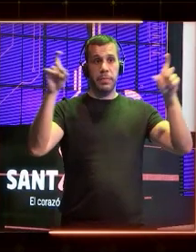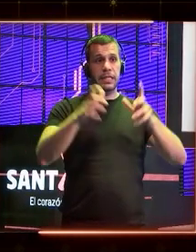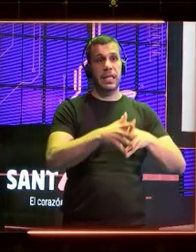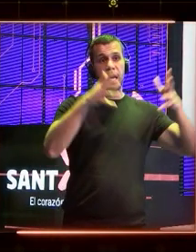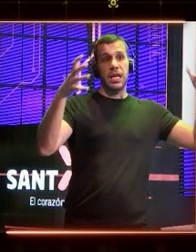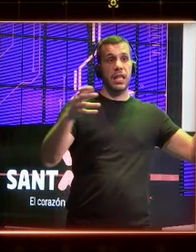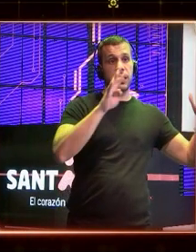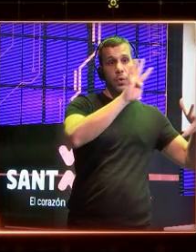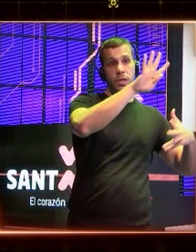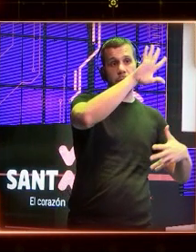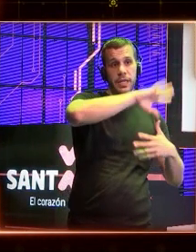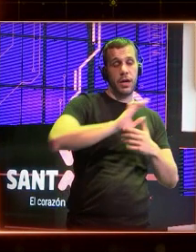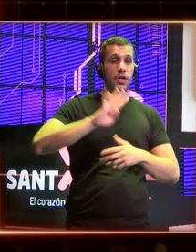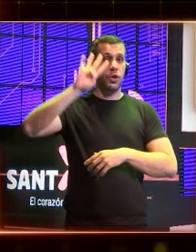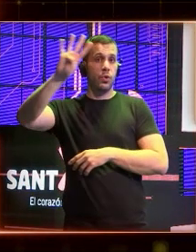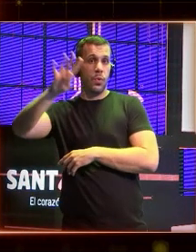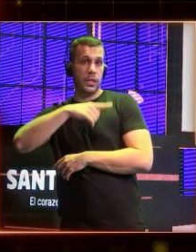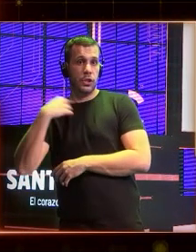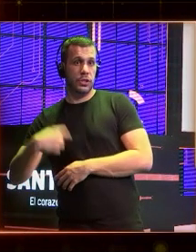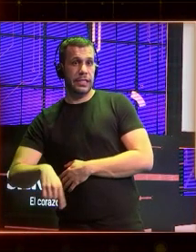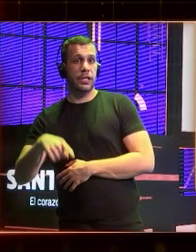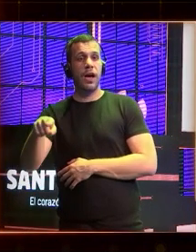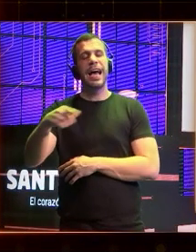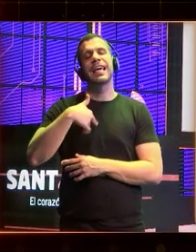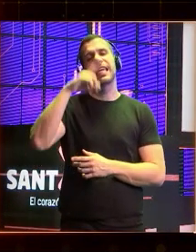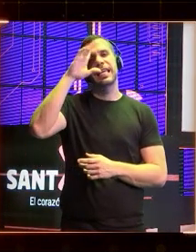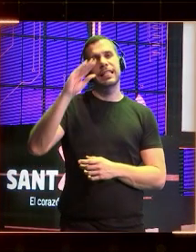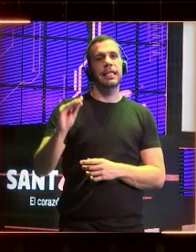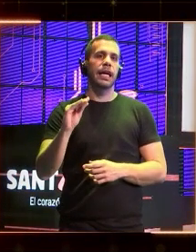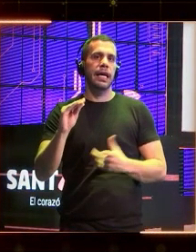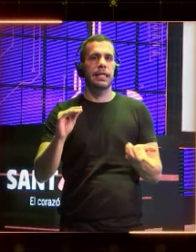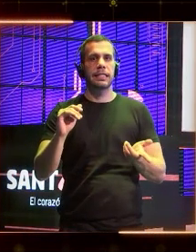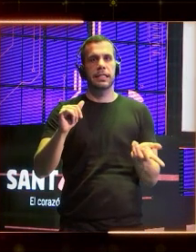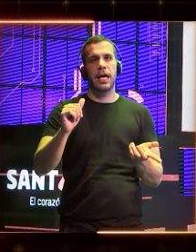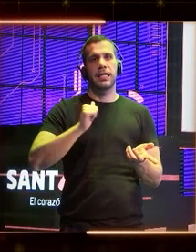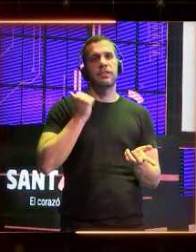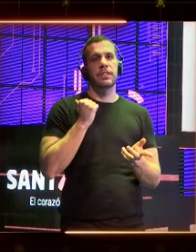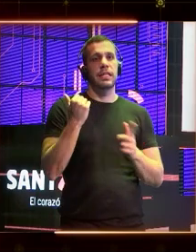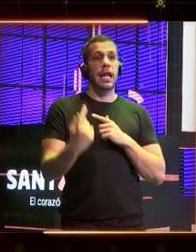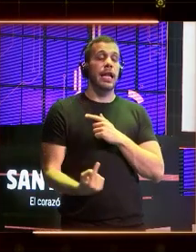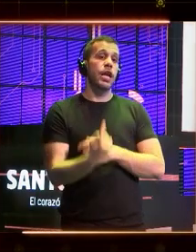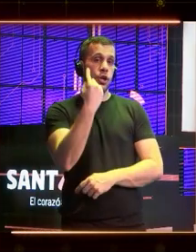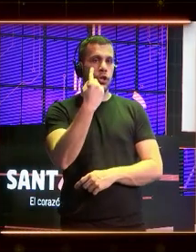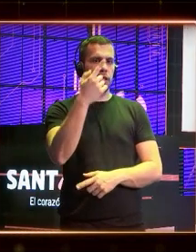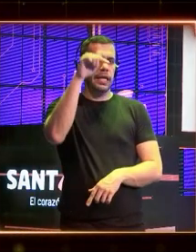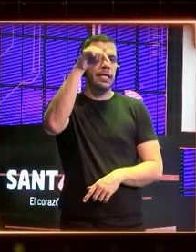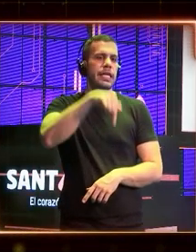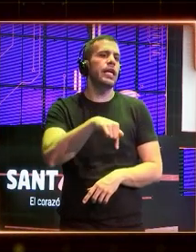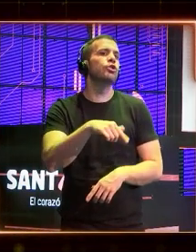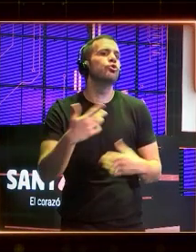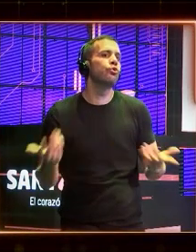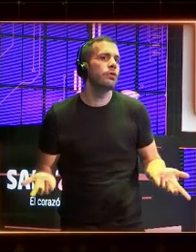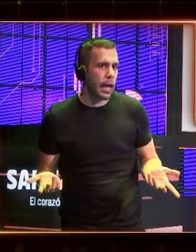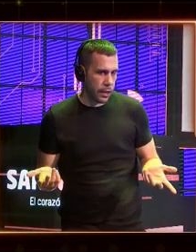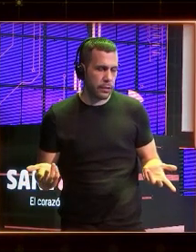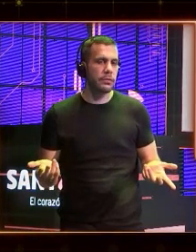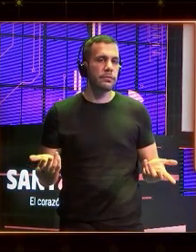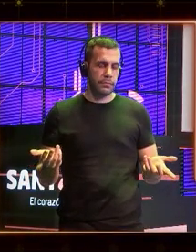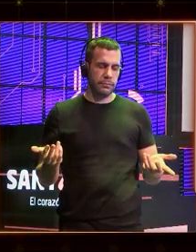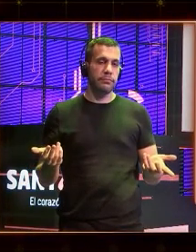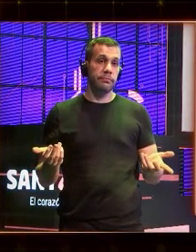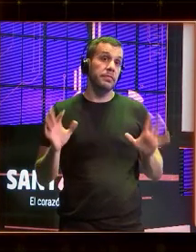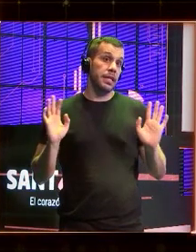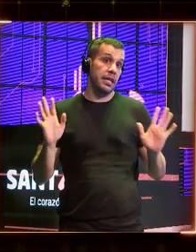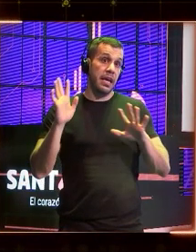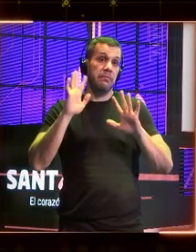chinos. Toda la inteligencia artificial se está desarrollando en el norte global. ¿Y qué pasa con el sur global? Sur global, que por cierto, son los que van a ser la mayor